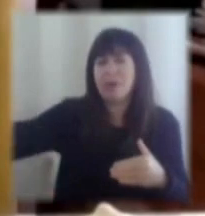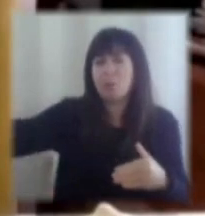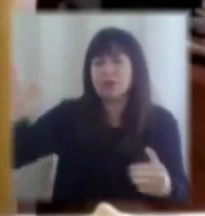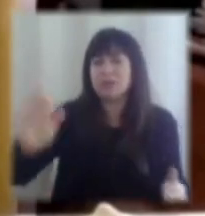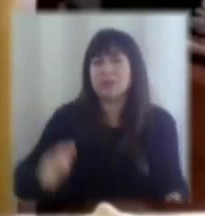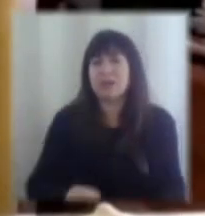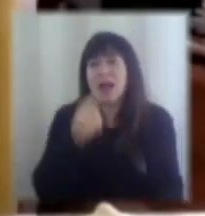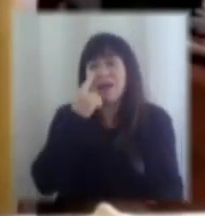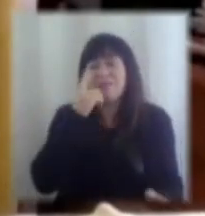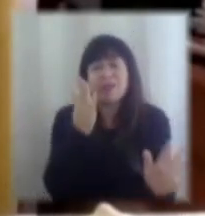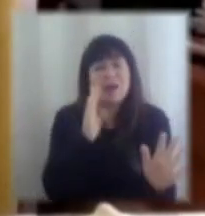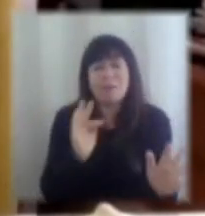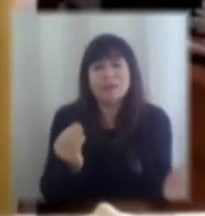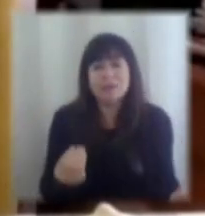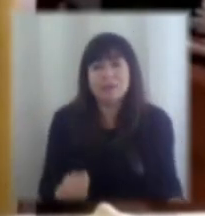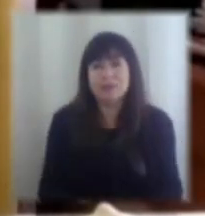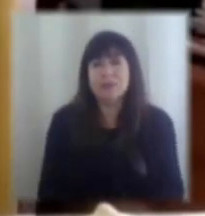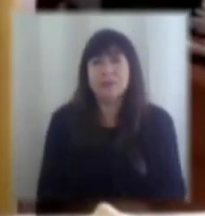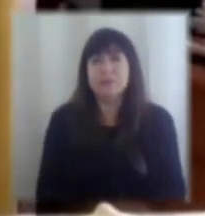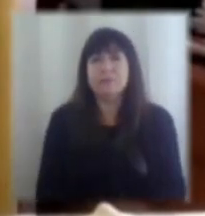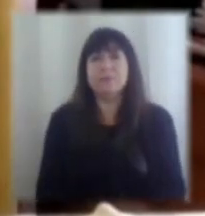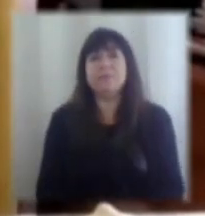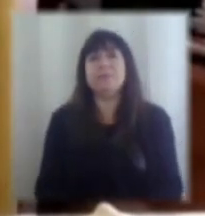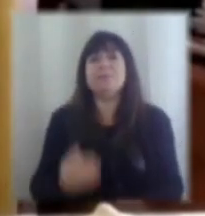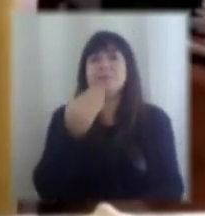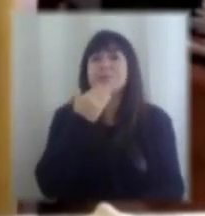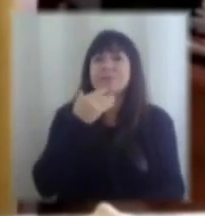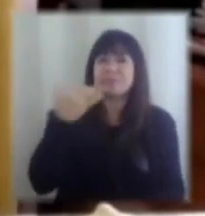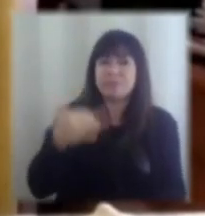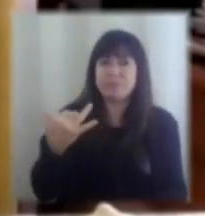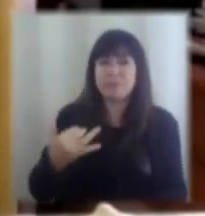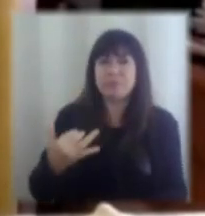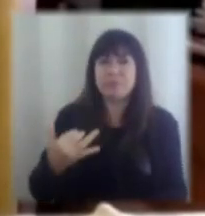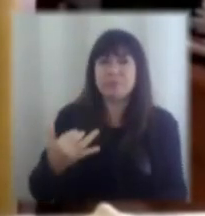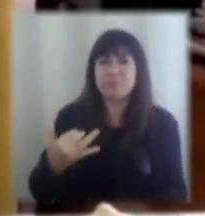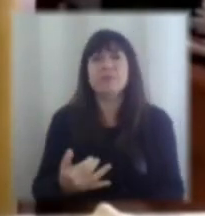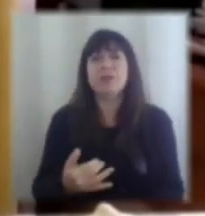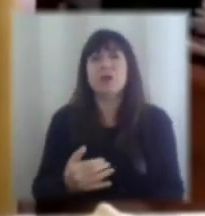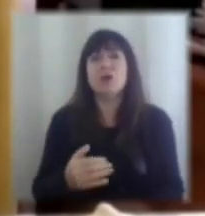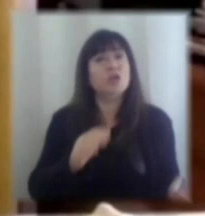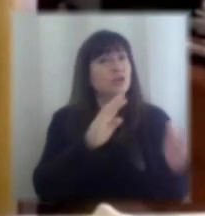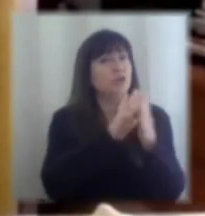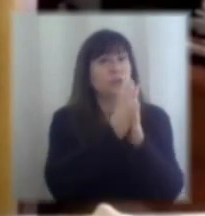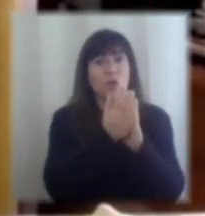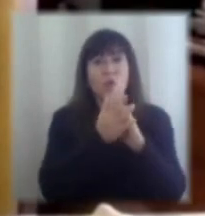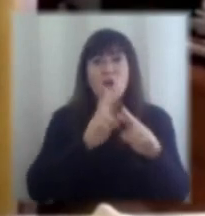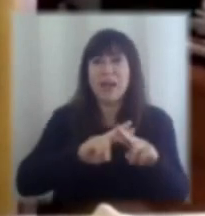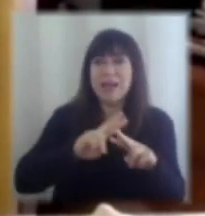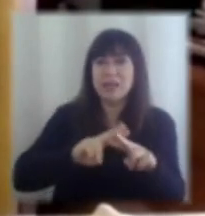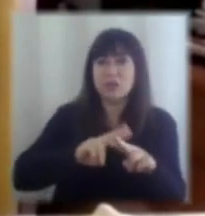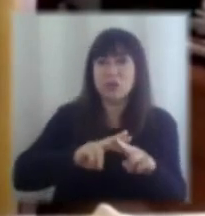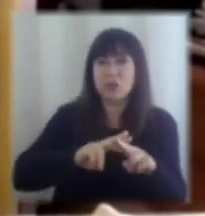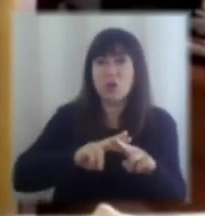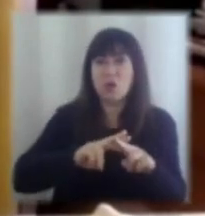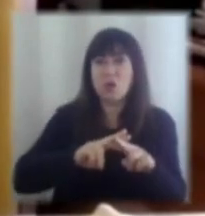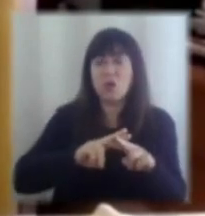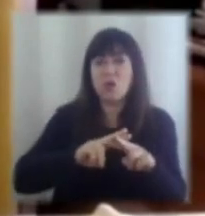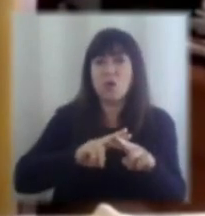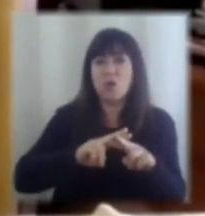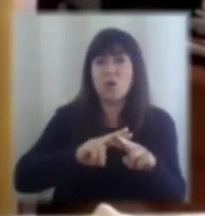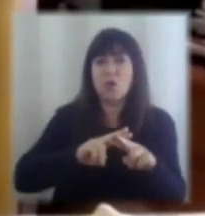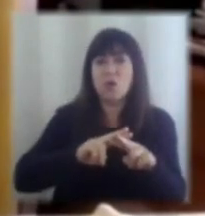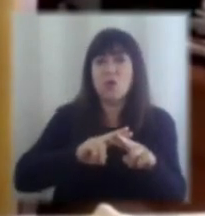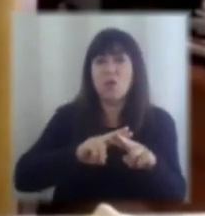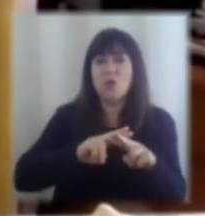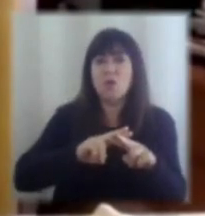relevante para poner todo esto en su contexto. Todo lo que hemos hecho, que si uno lo contrasta con los países de la